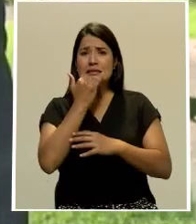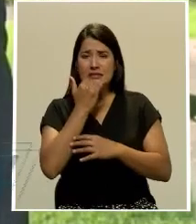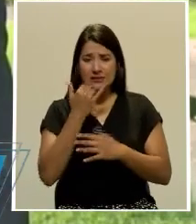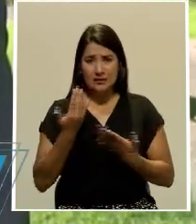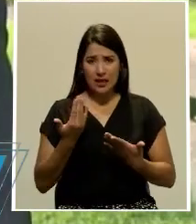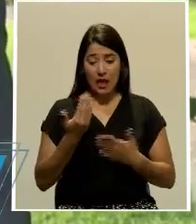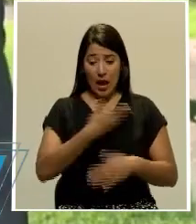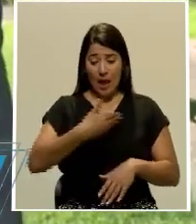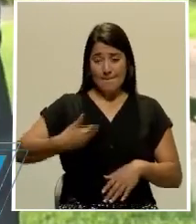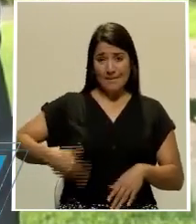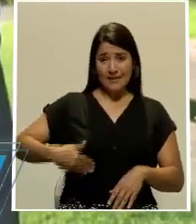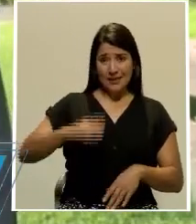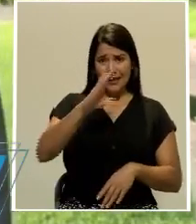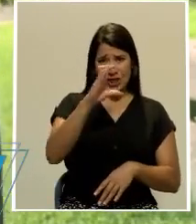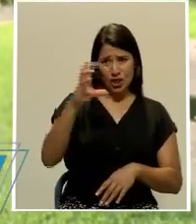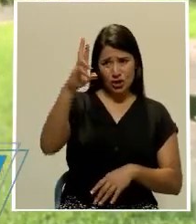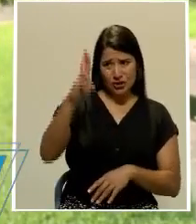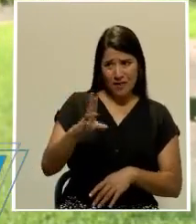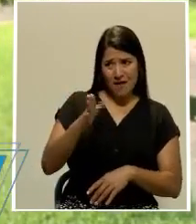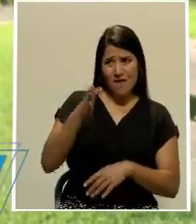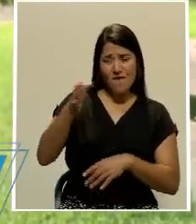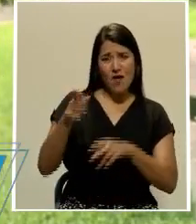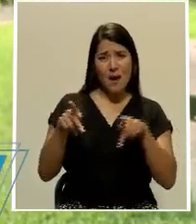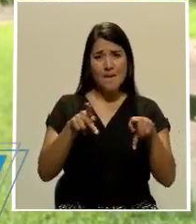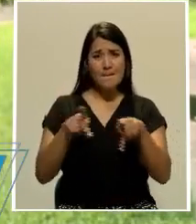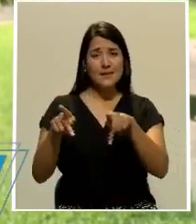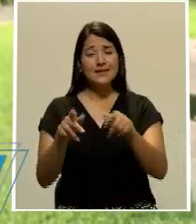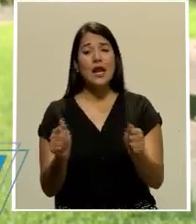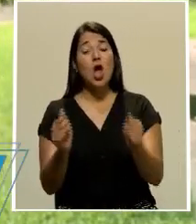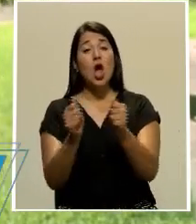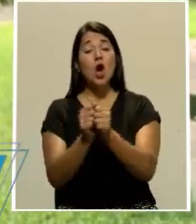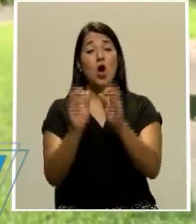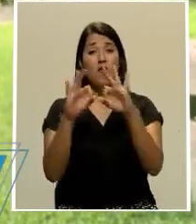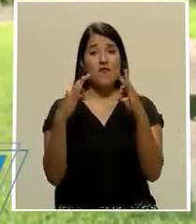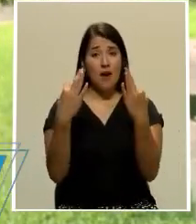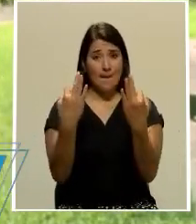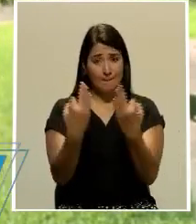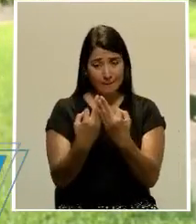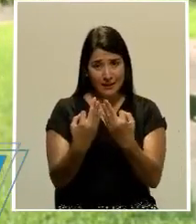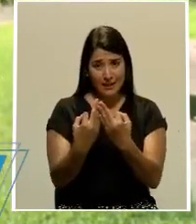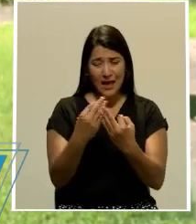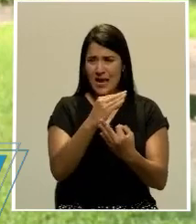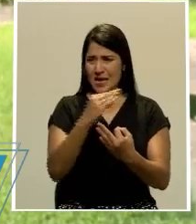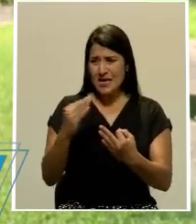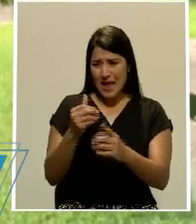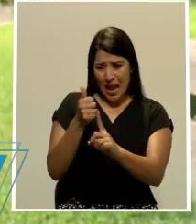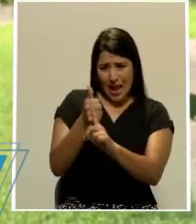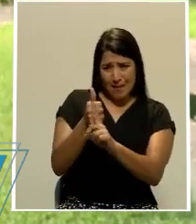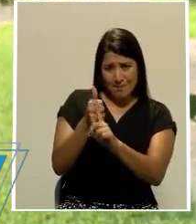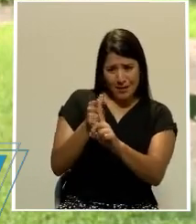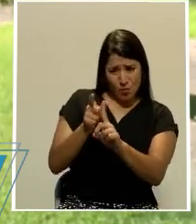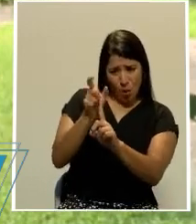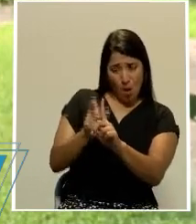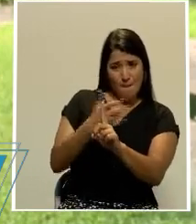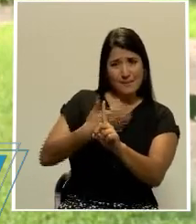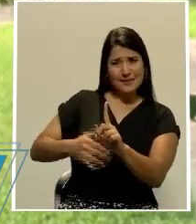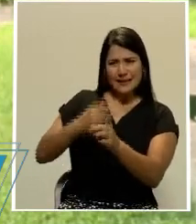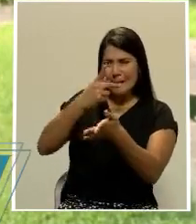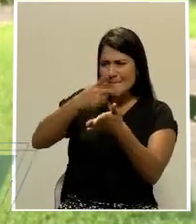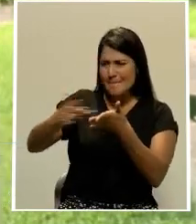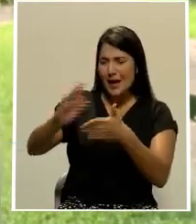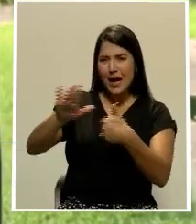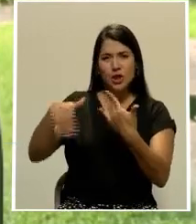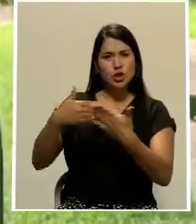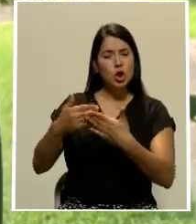República haga un viaje con su familia en el cual él cubre absolutamente todos sus gastos.